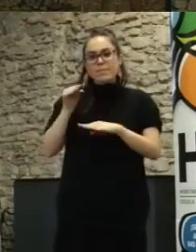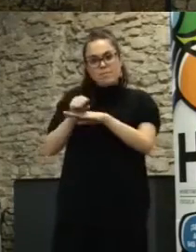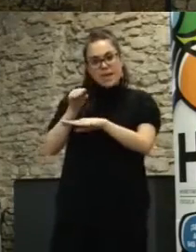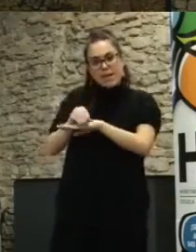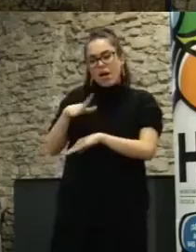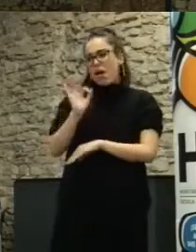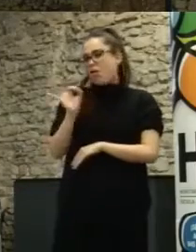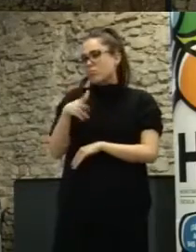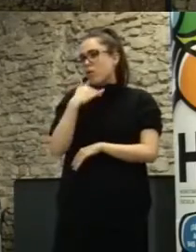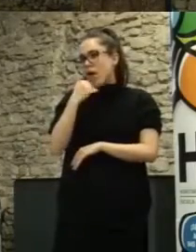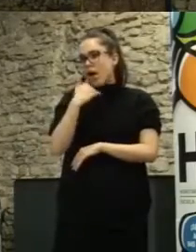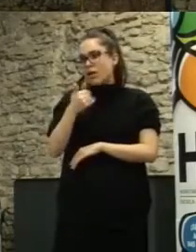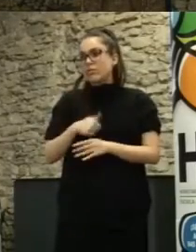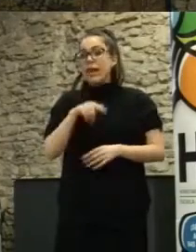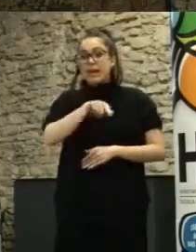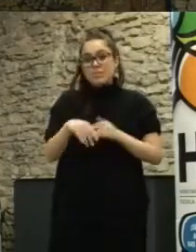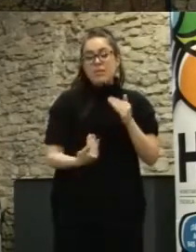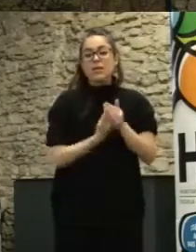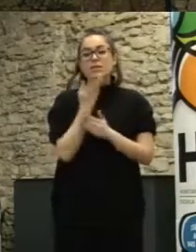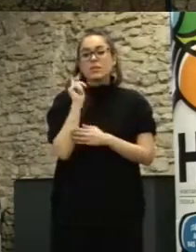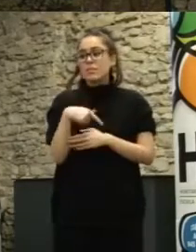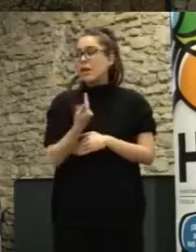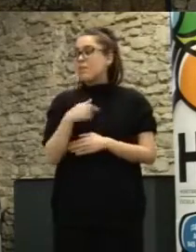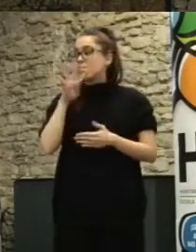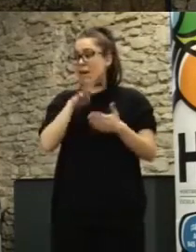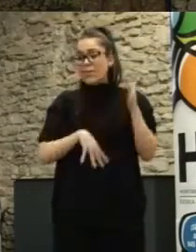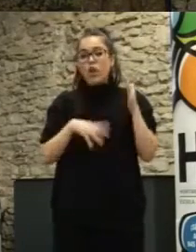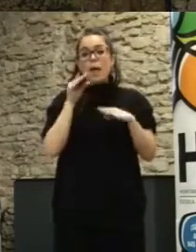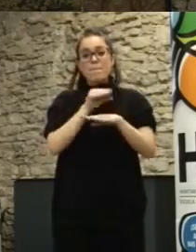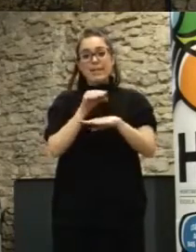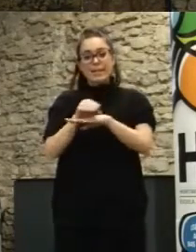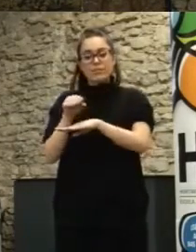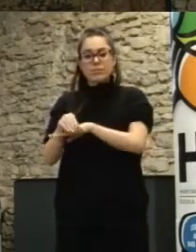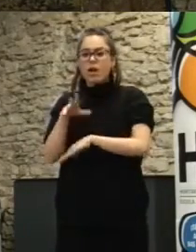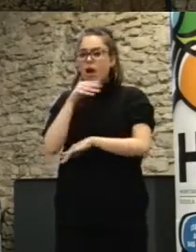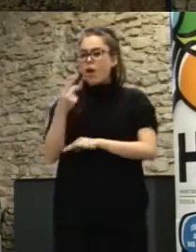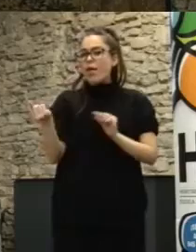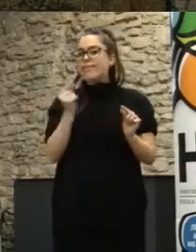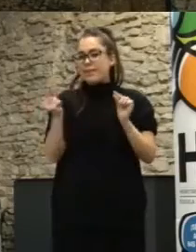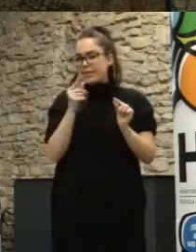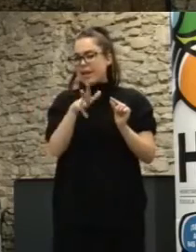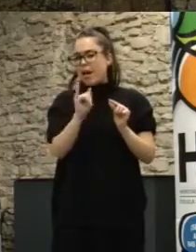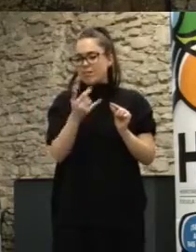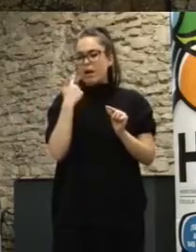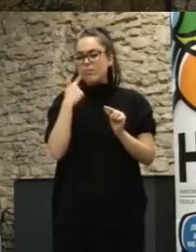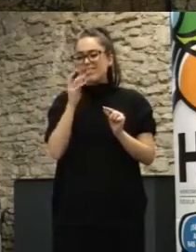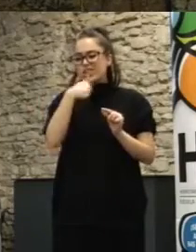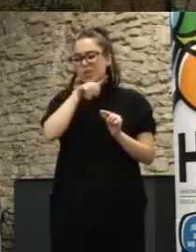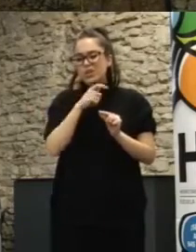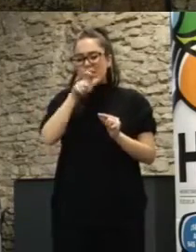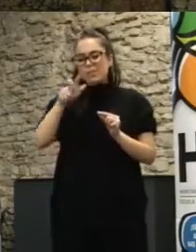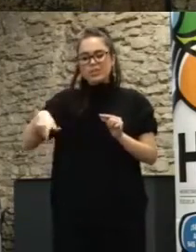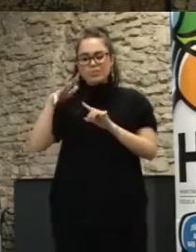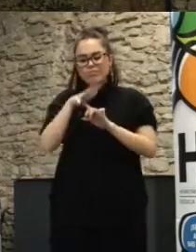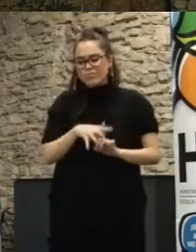en fin esta mañana hablábamos en el caso de Barcelona es una cuestión que cada vez está más en el debate de cómo podemos hacer para llegar a aquellos